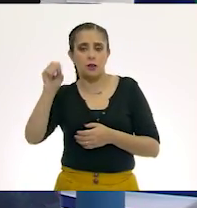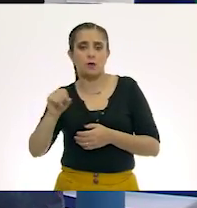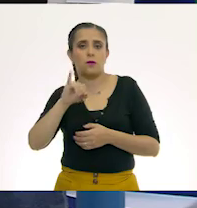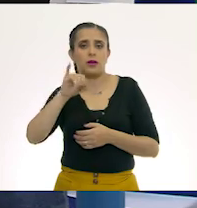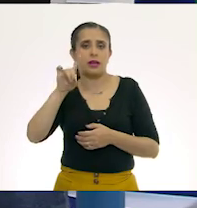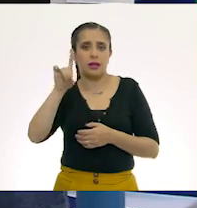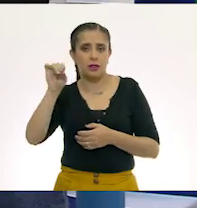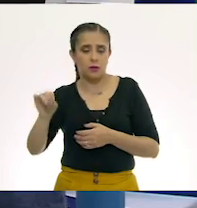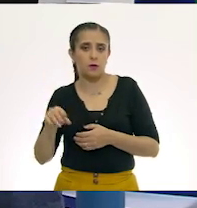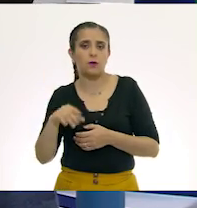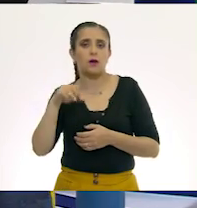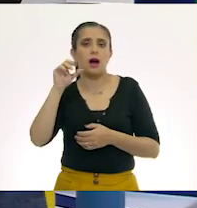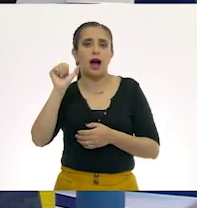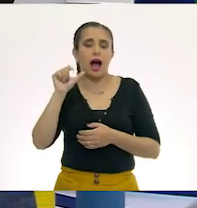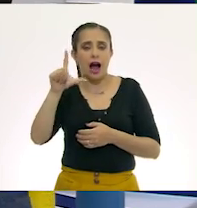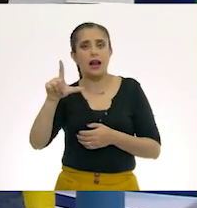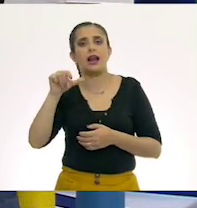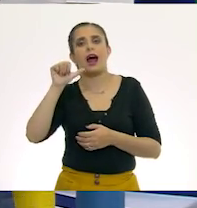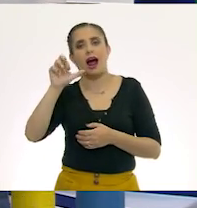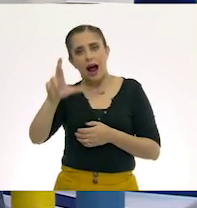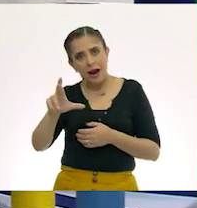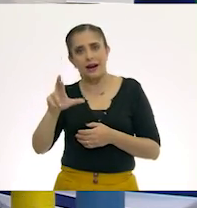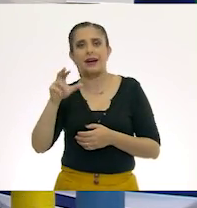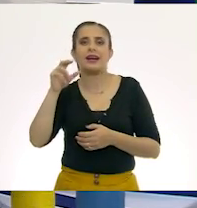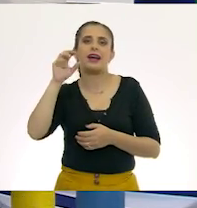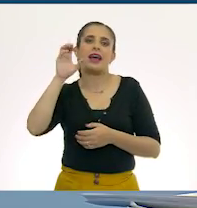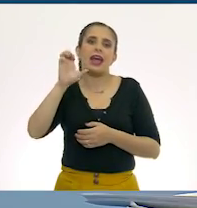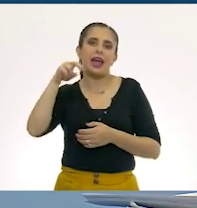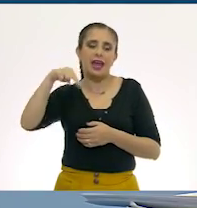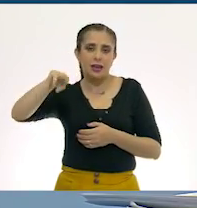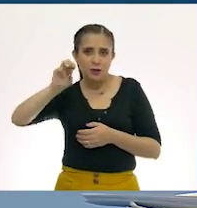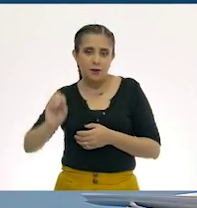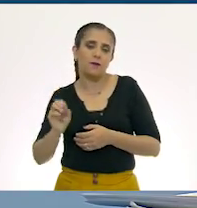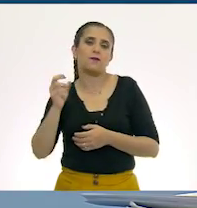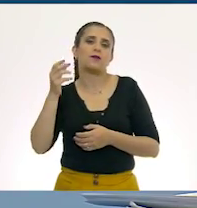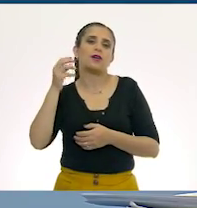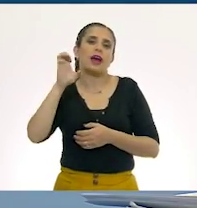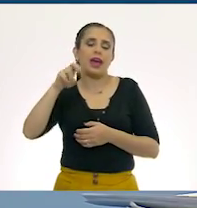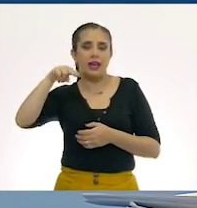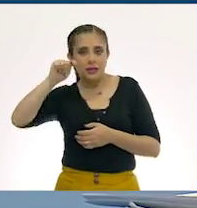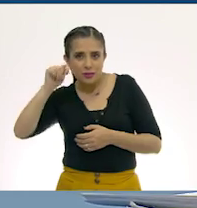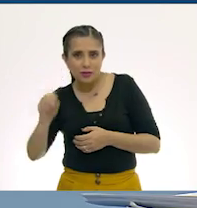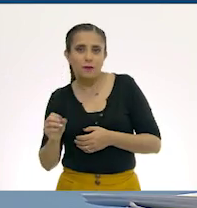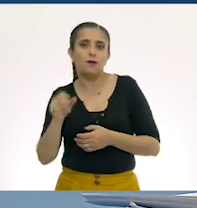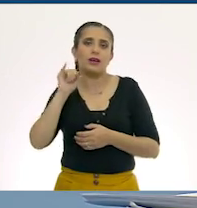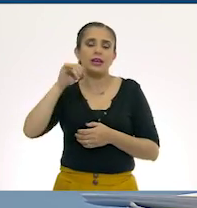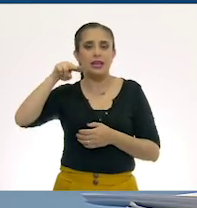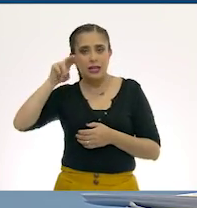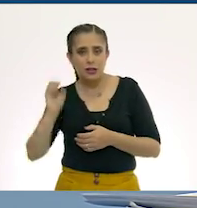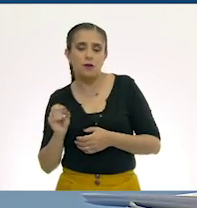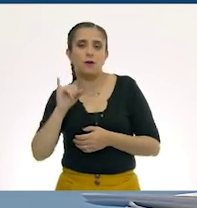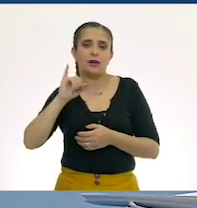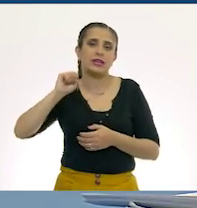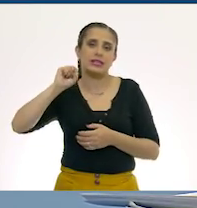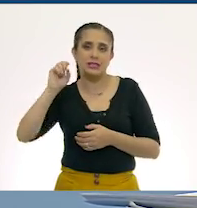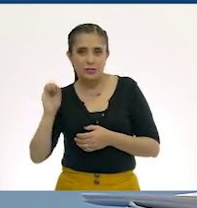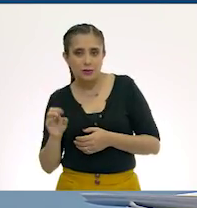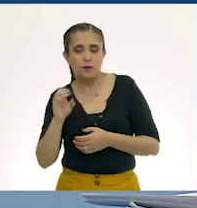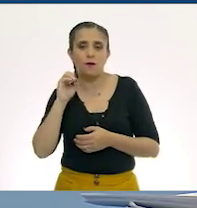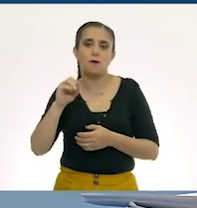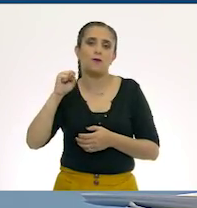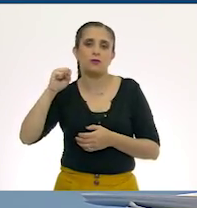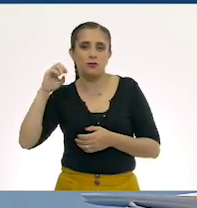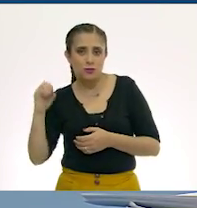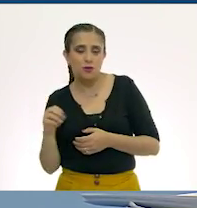ido, ano, al, ar, ence, eño, yento, il, ino, iso, oso,